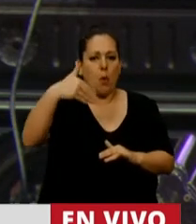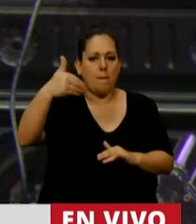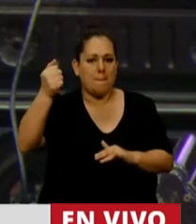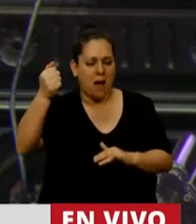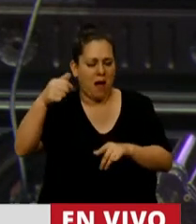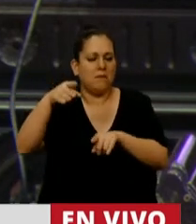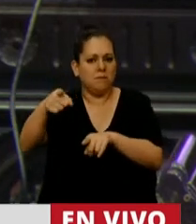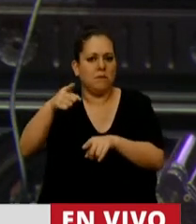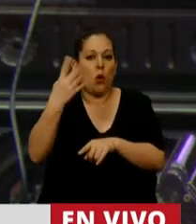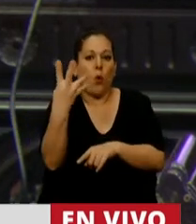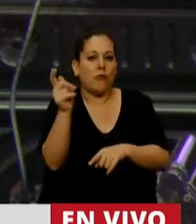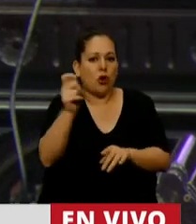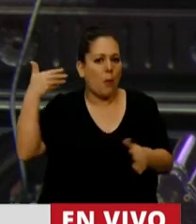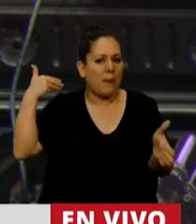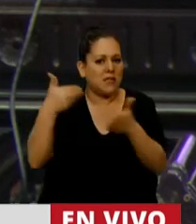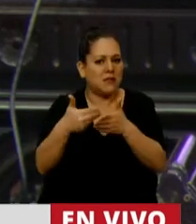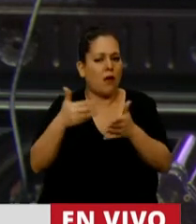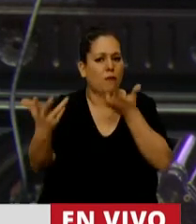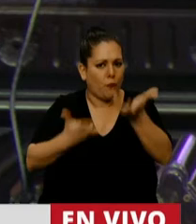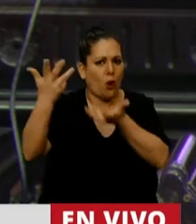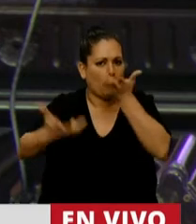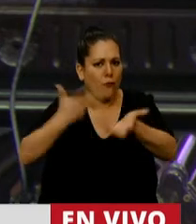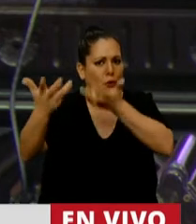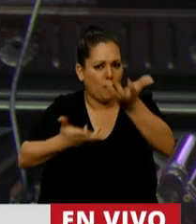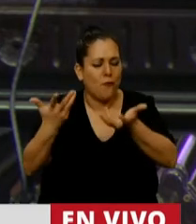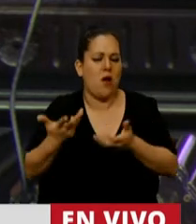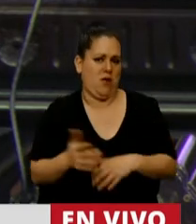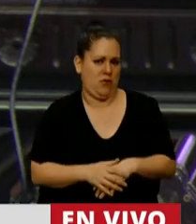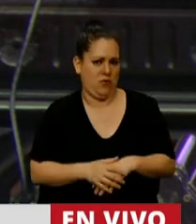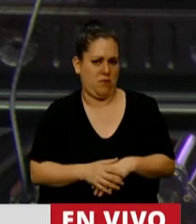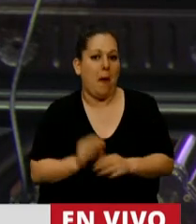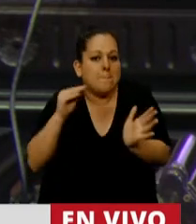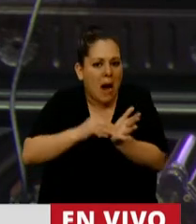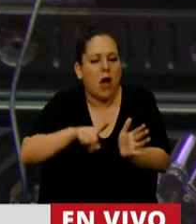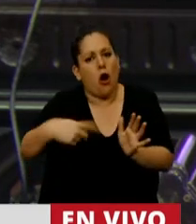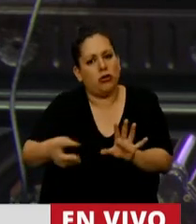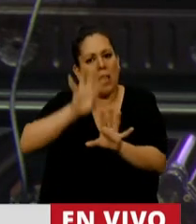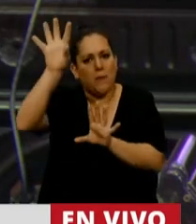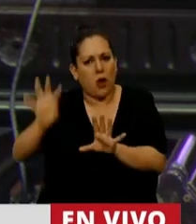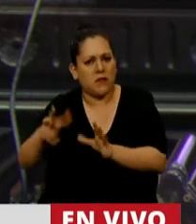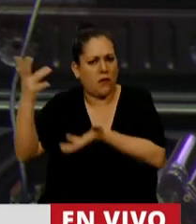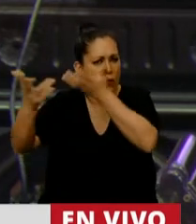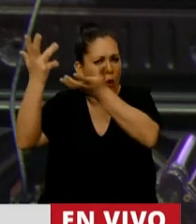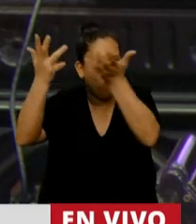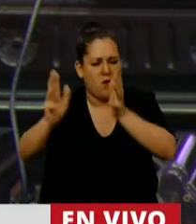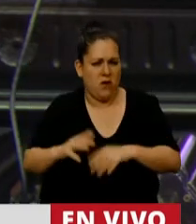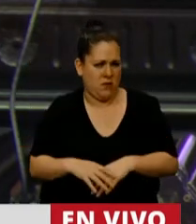4 meses que tenemos fuego. Córdoba y 13 provincias argentinas. Un verdadero ecocidio.